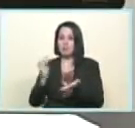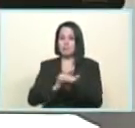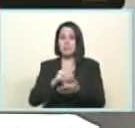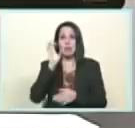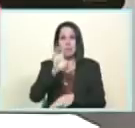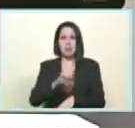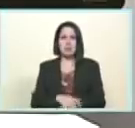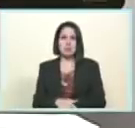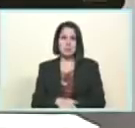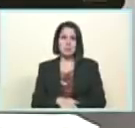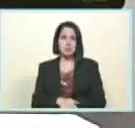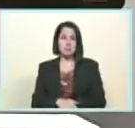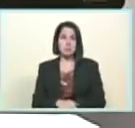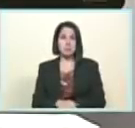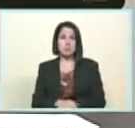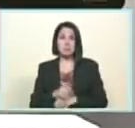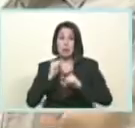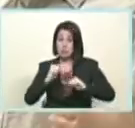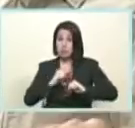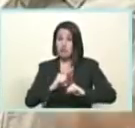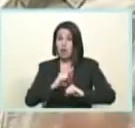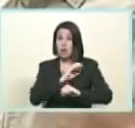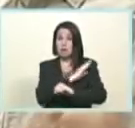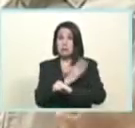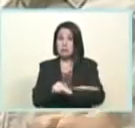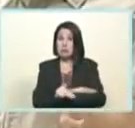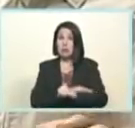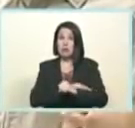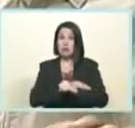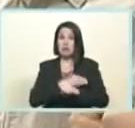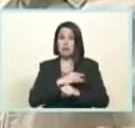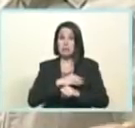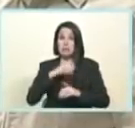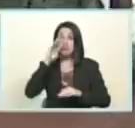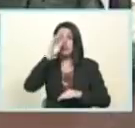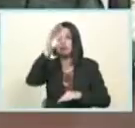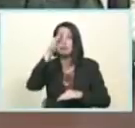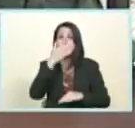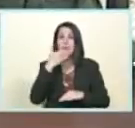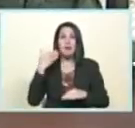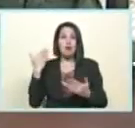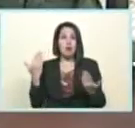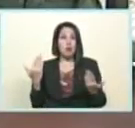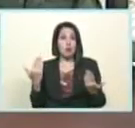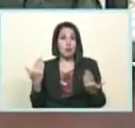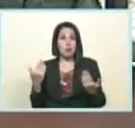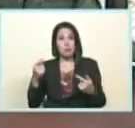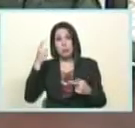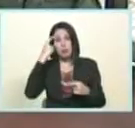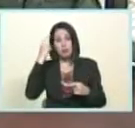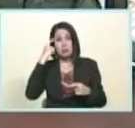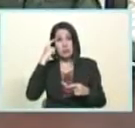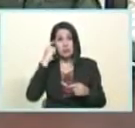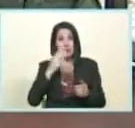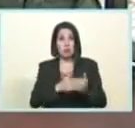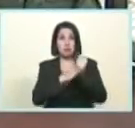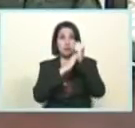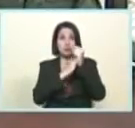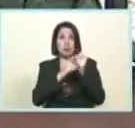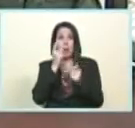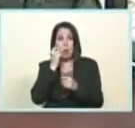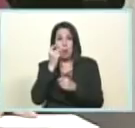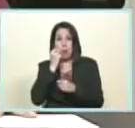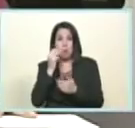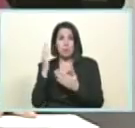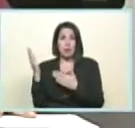los regalos los juguetes a todos los niños y niñas de Venezuela el plan especial del niño Jesús